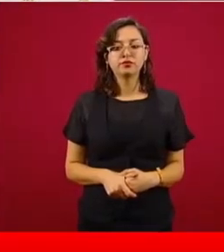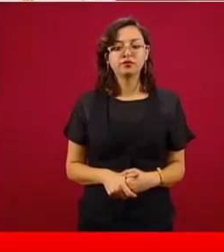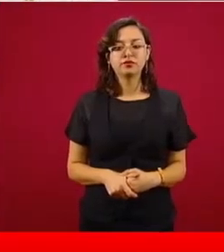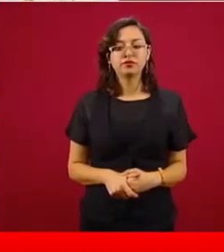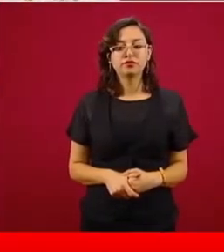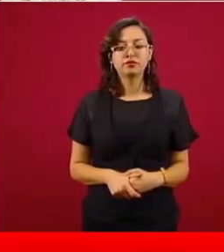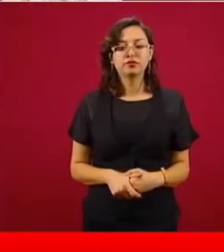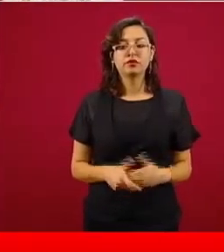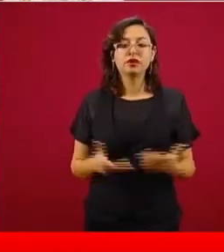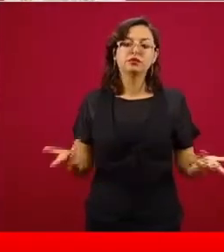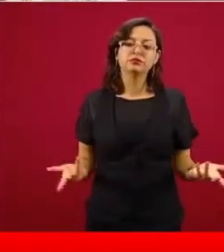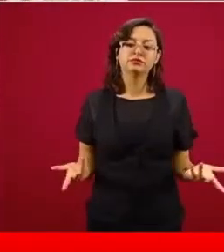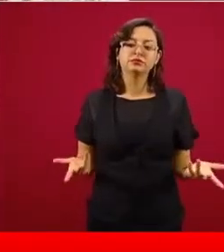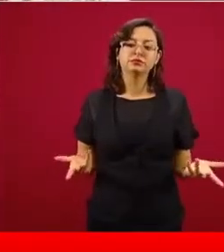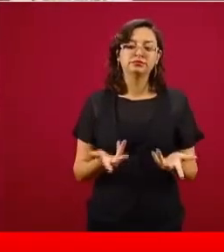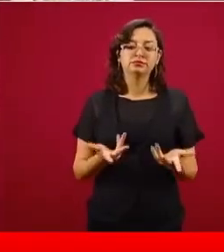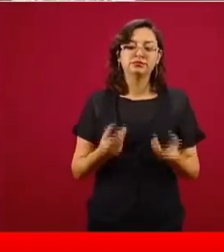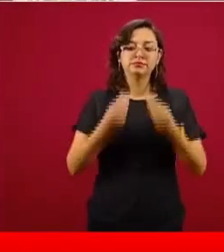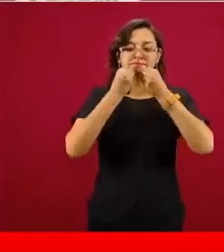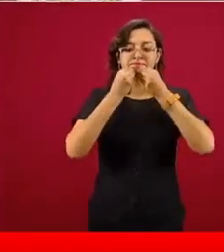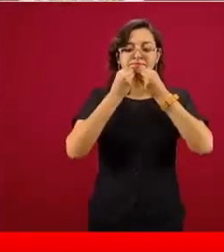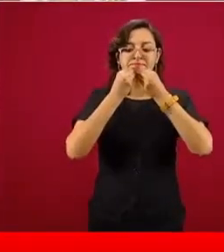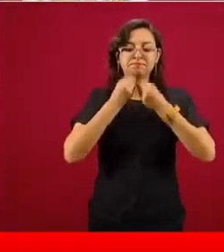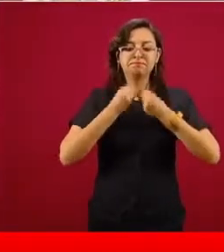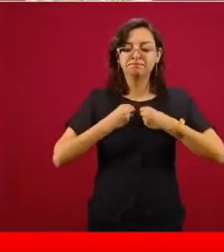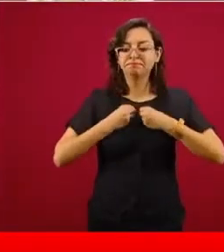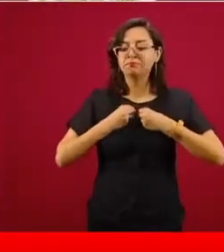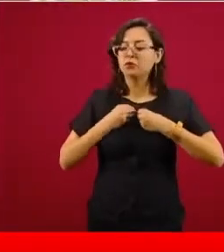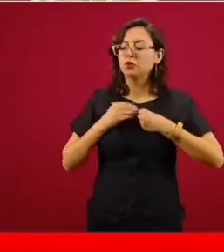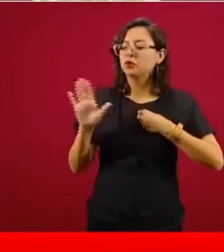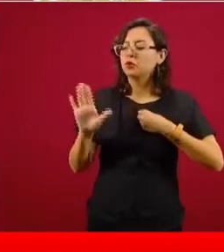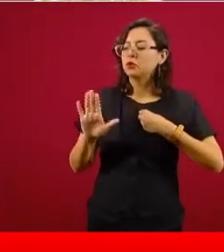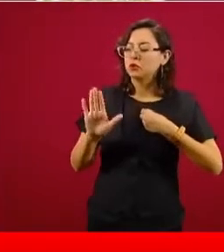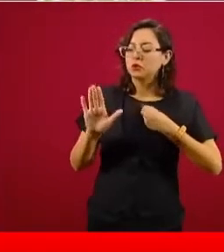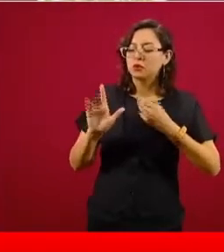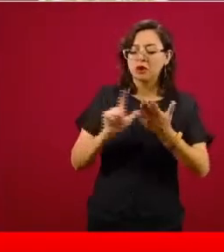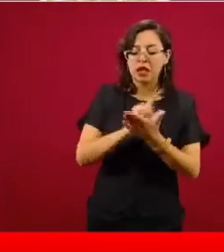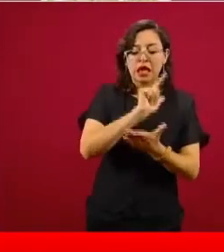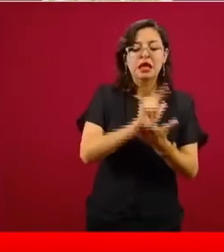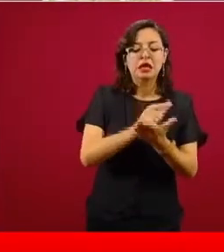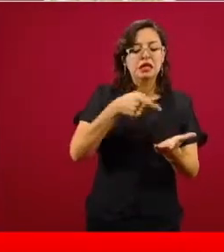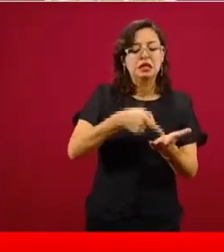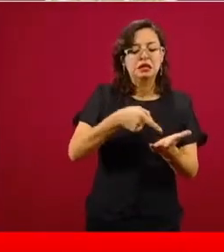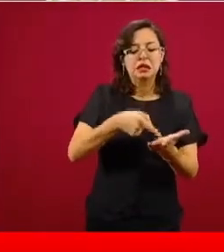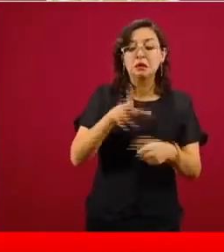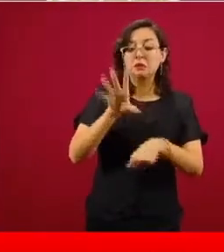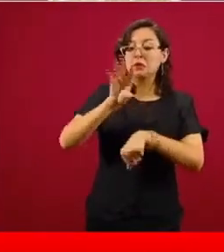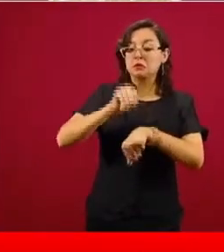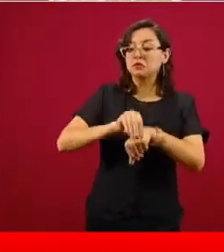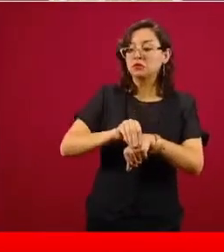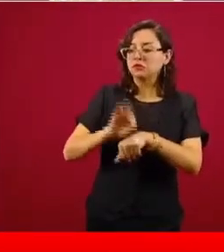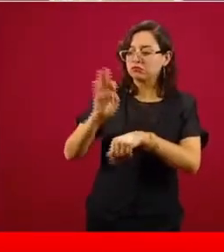el daño y la ley lo permite y yo les diga no,